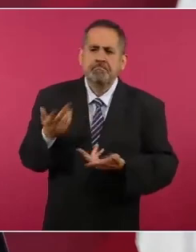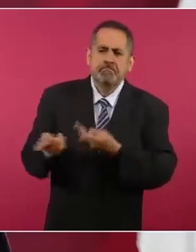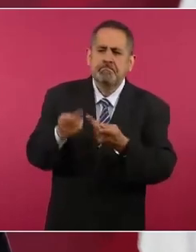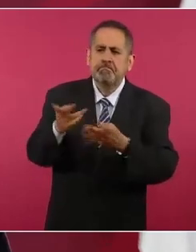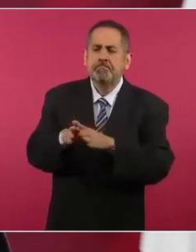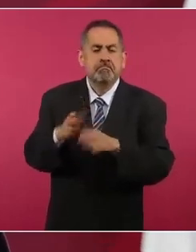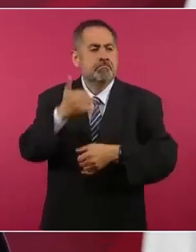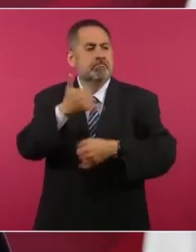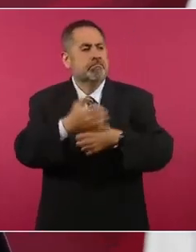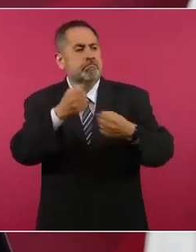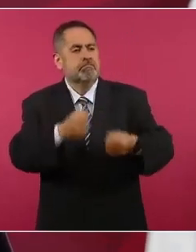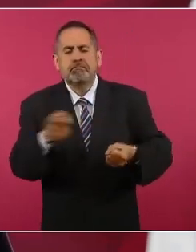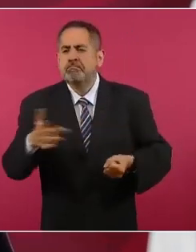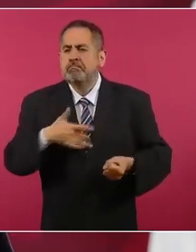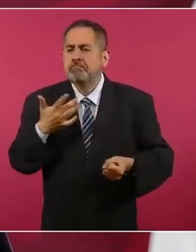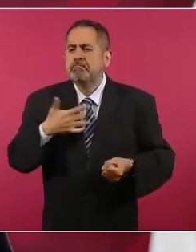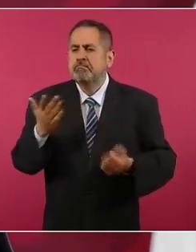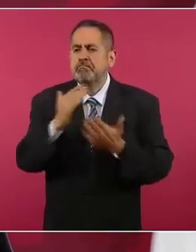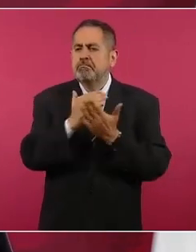sobre inseguridad en México.